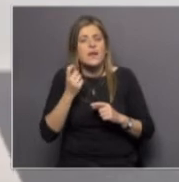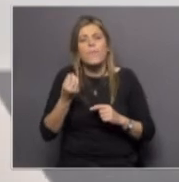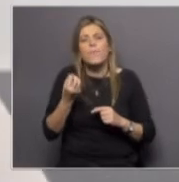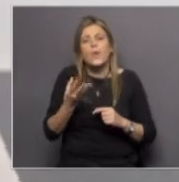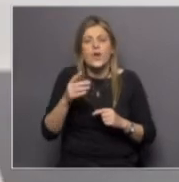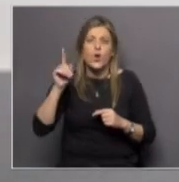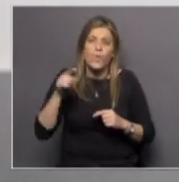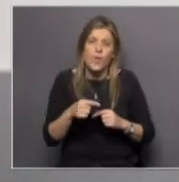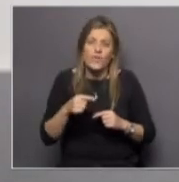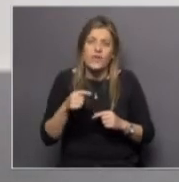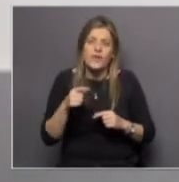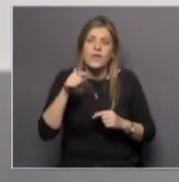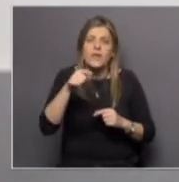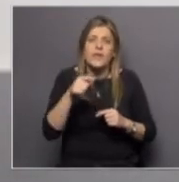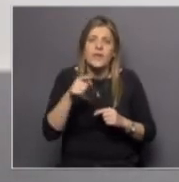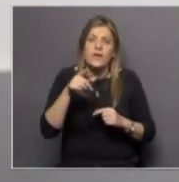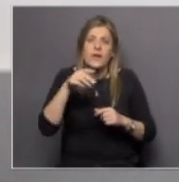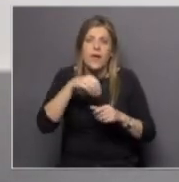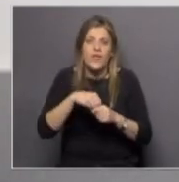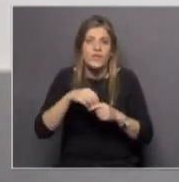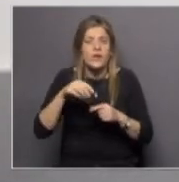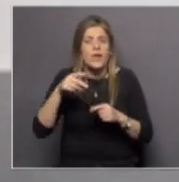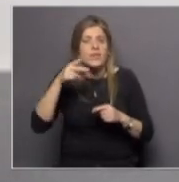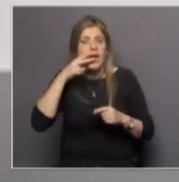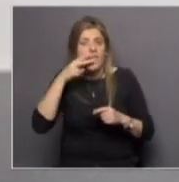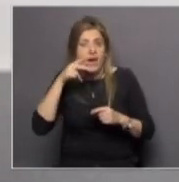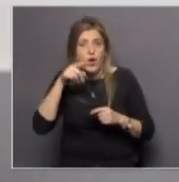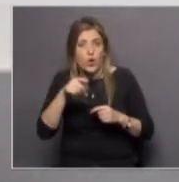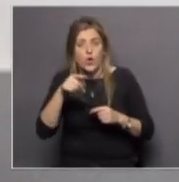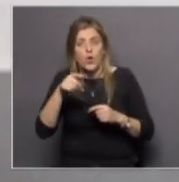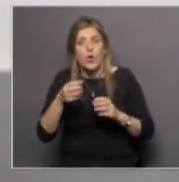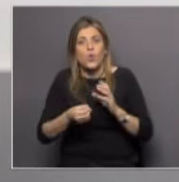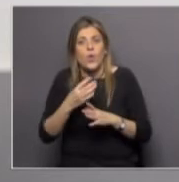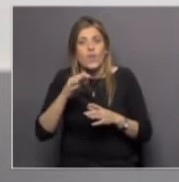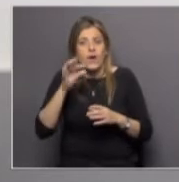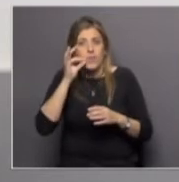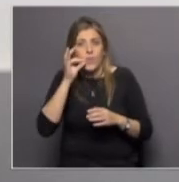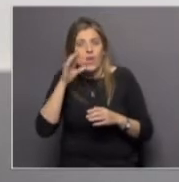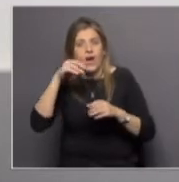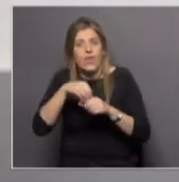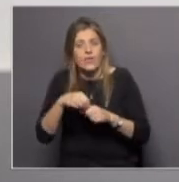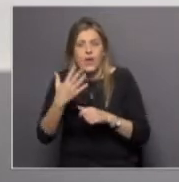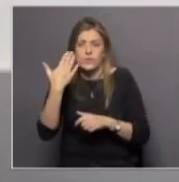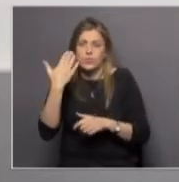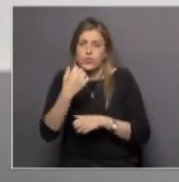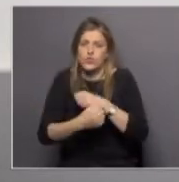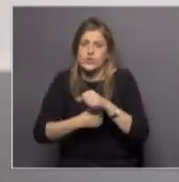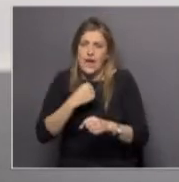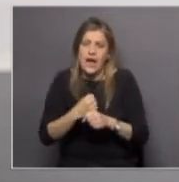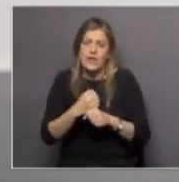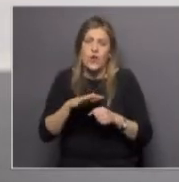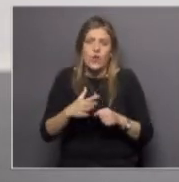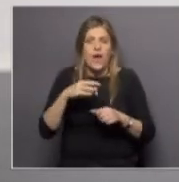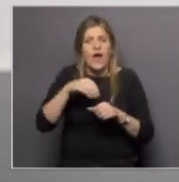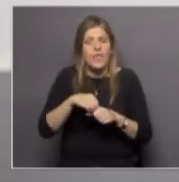vamos a hablar del consumo de tabaco y en este caso de la nueva moda de que está instalada hace unos años es el uso